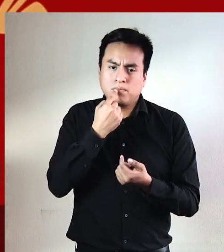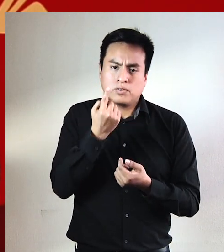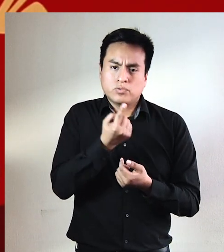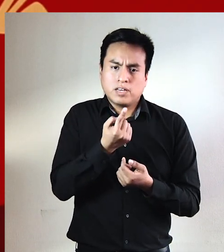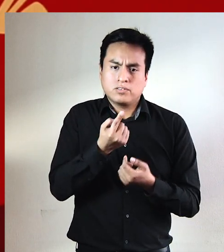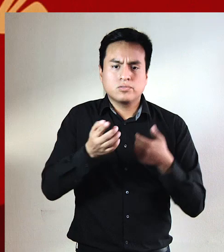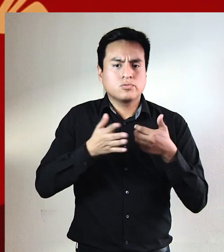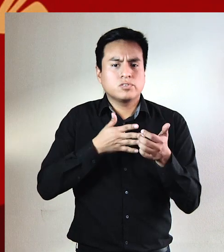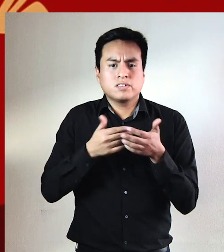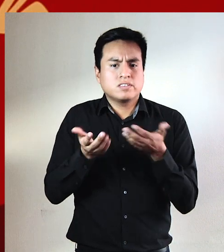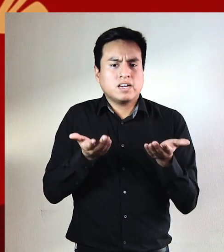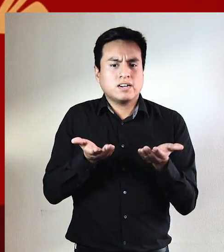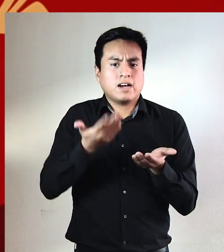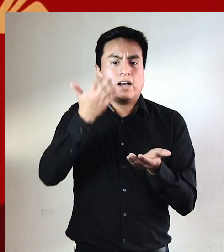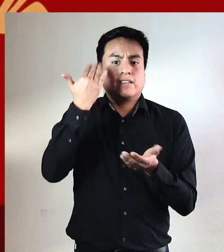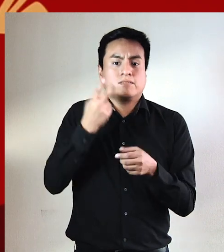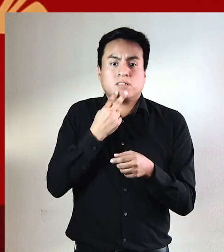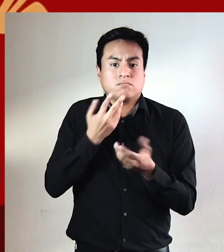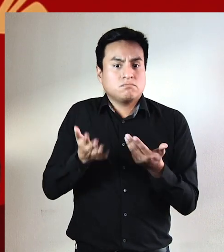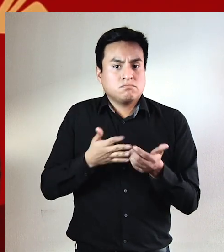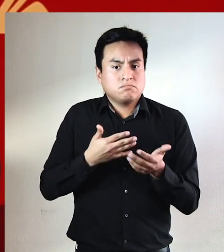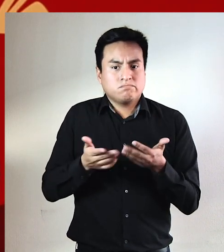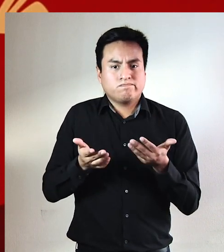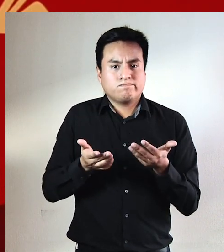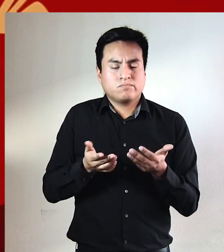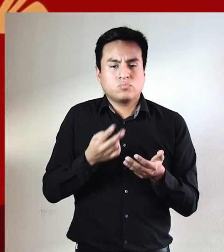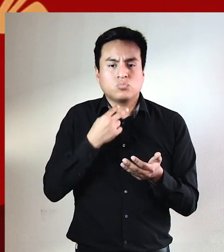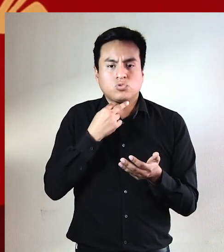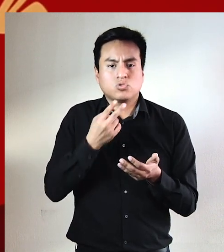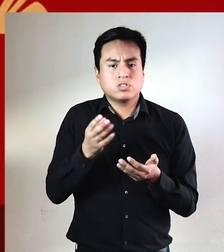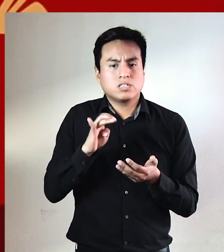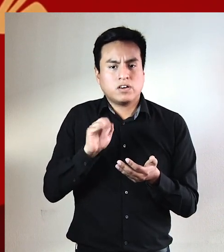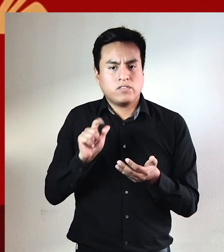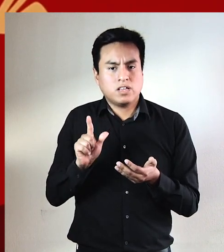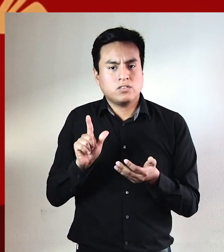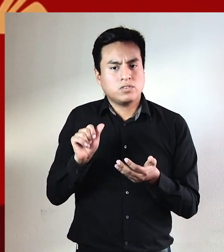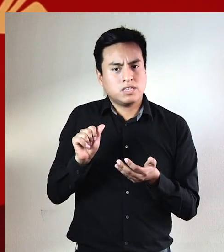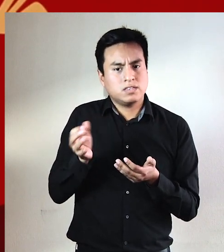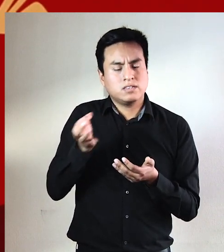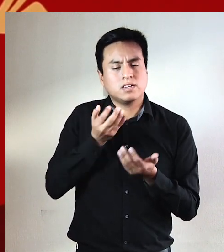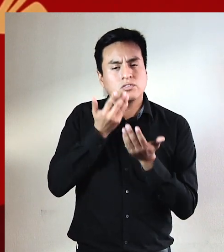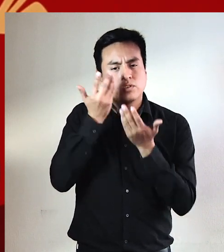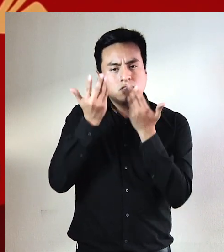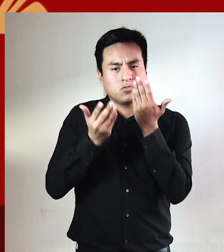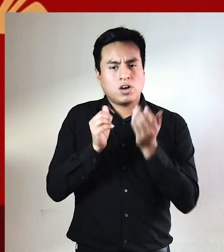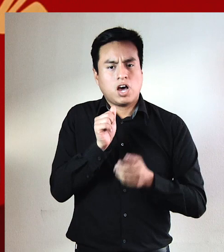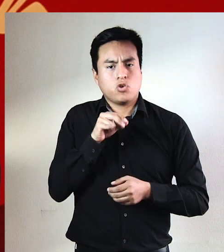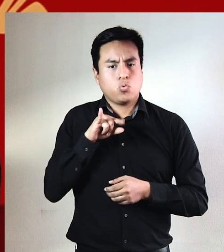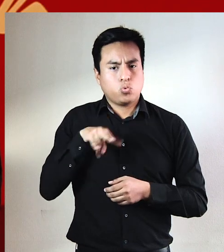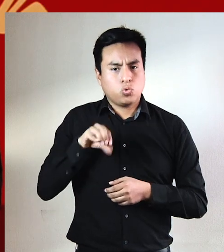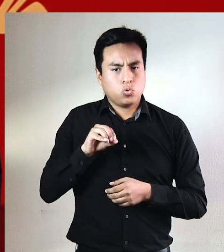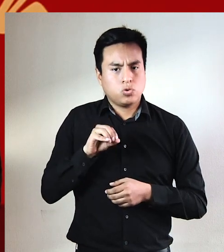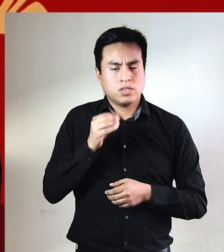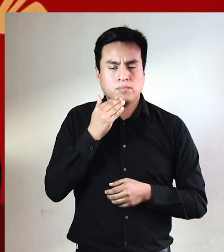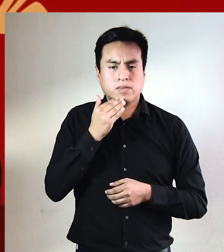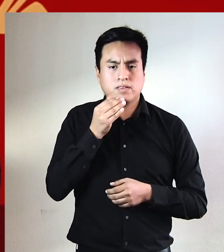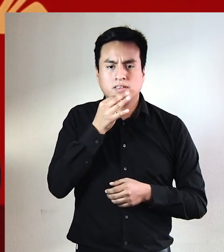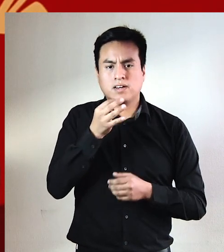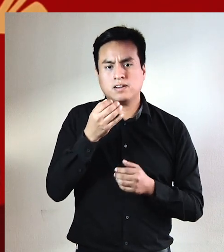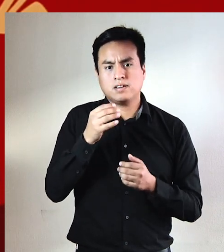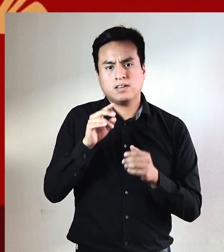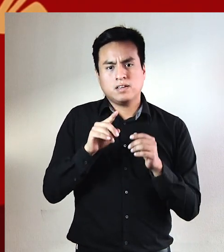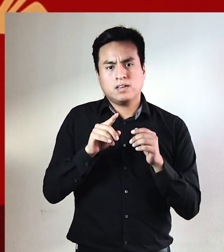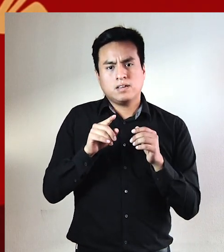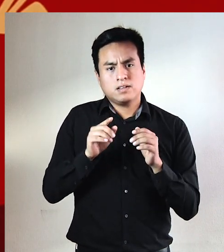Si preguntando dónde están los que estuvieron, la sobrecogedora voz de Isabel Aldunate cantó ese himno que es el ayuno, y si ya